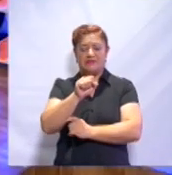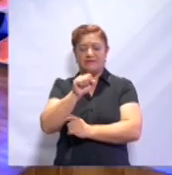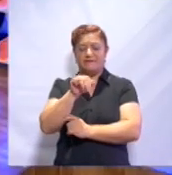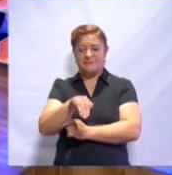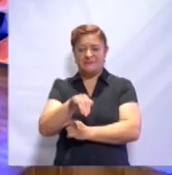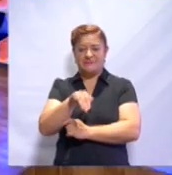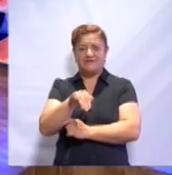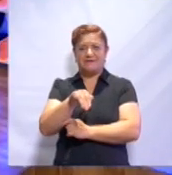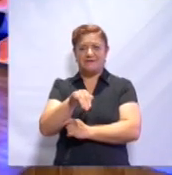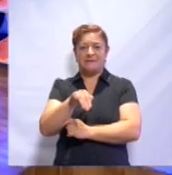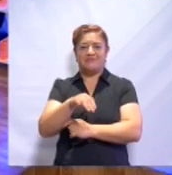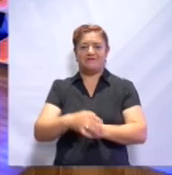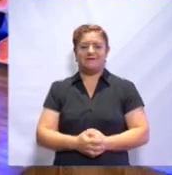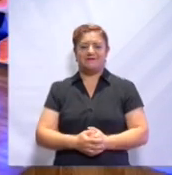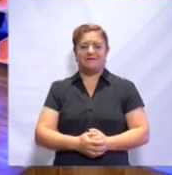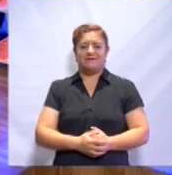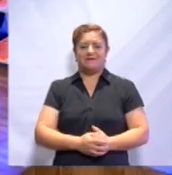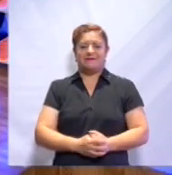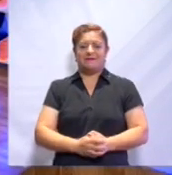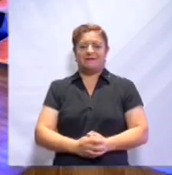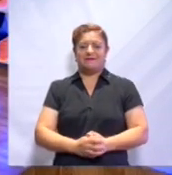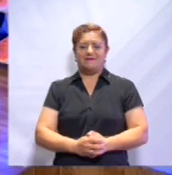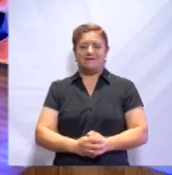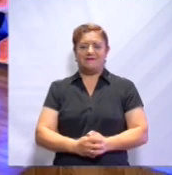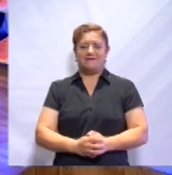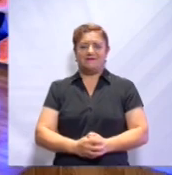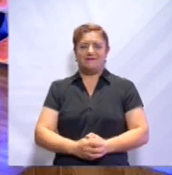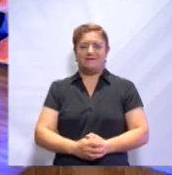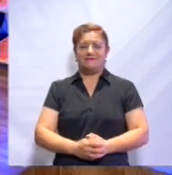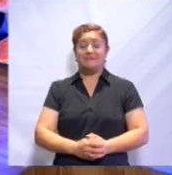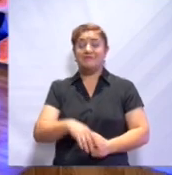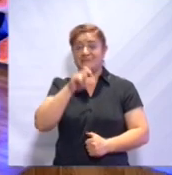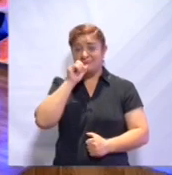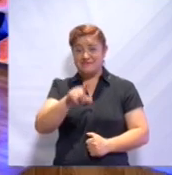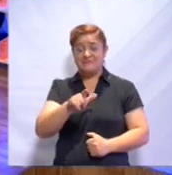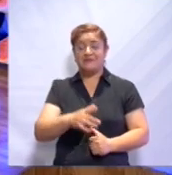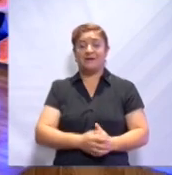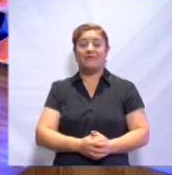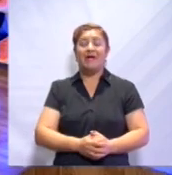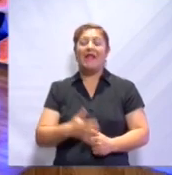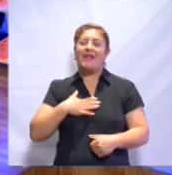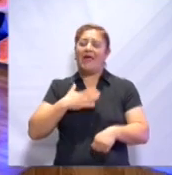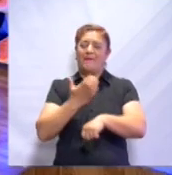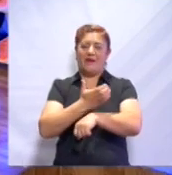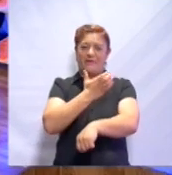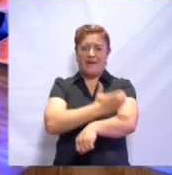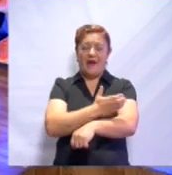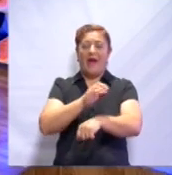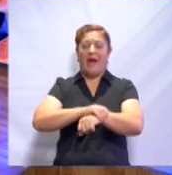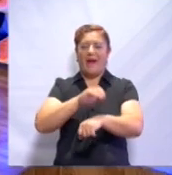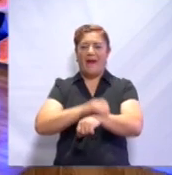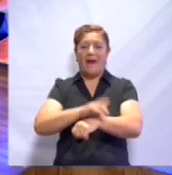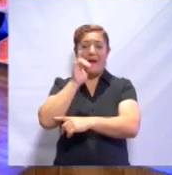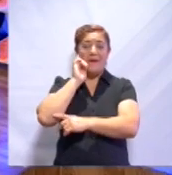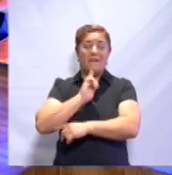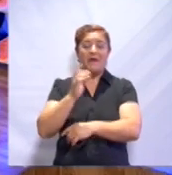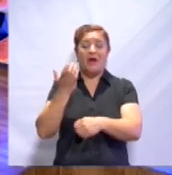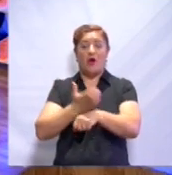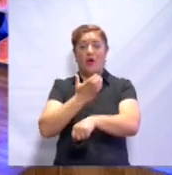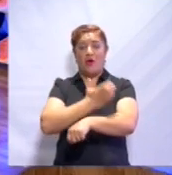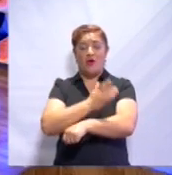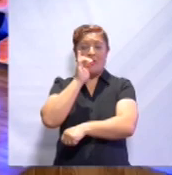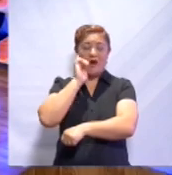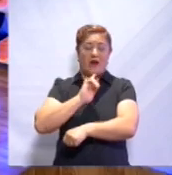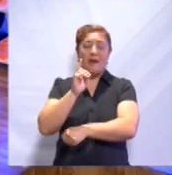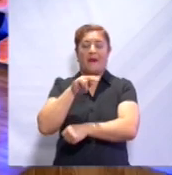de señas mexicana. Y también el gusto de acompañar esta tarde a mi amiga y compañera, la maestra Viri. Pero antes de pasar, me